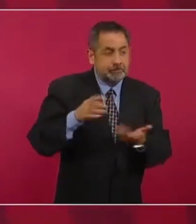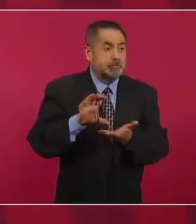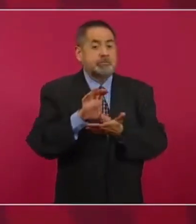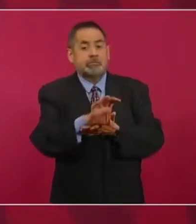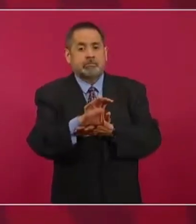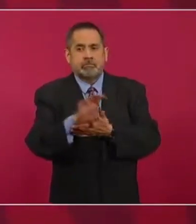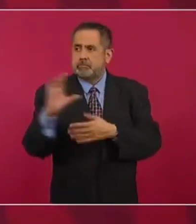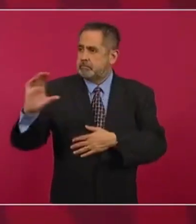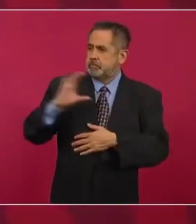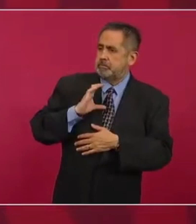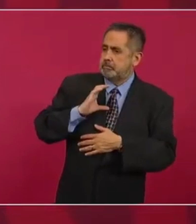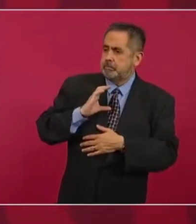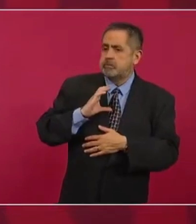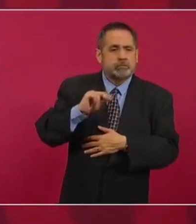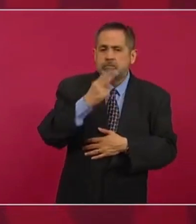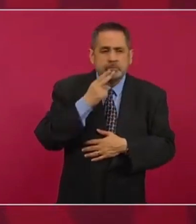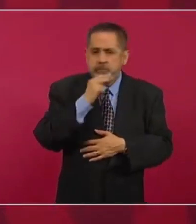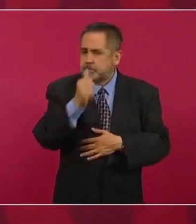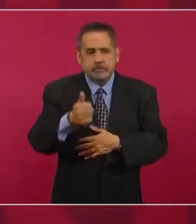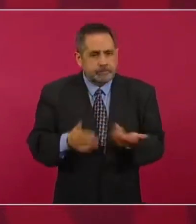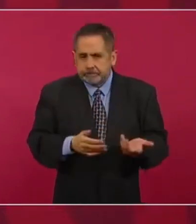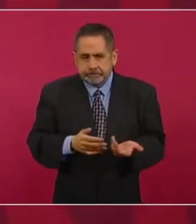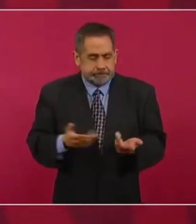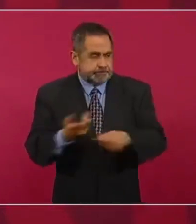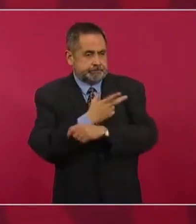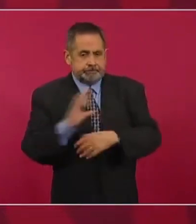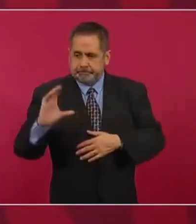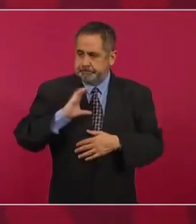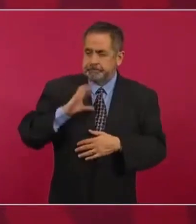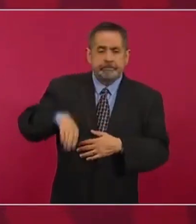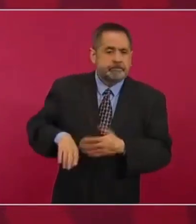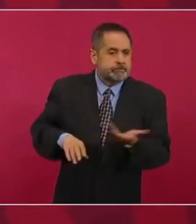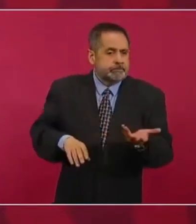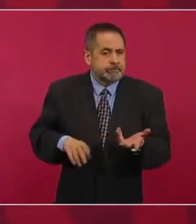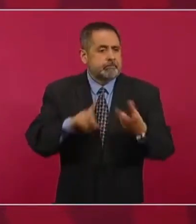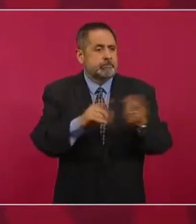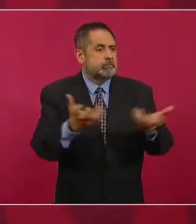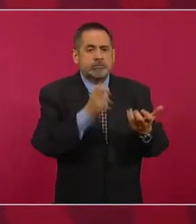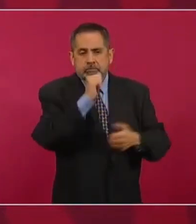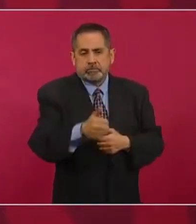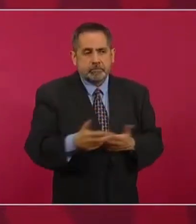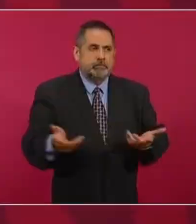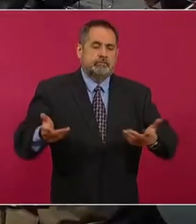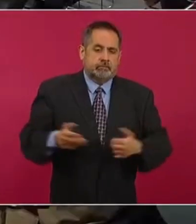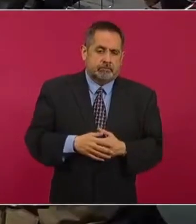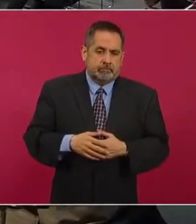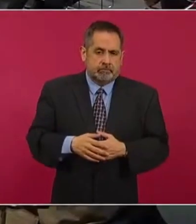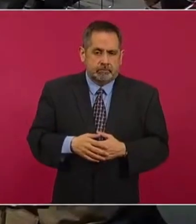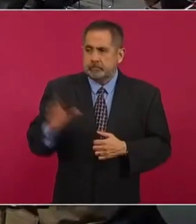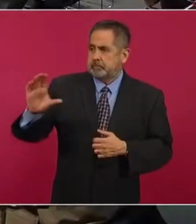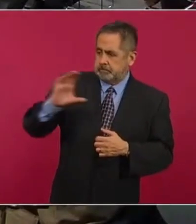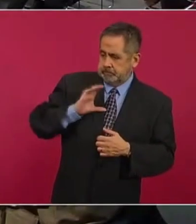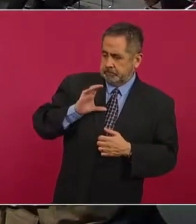no se aplicó el programa, o sea, no se hicieron los bebederos, pero sí se